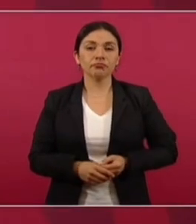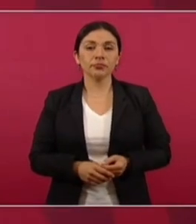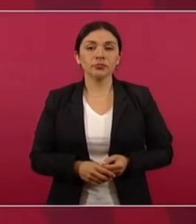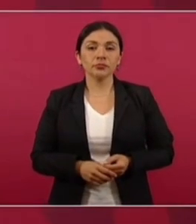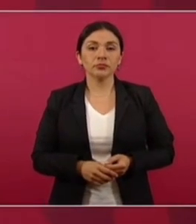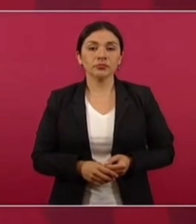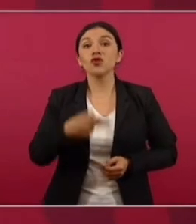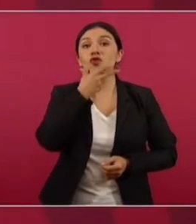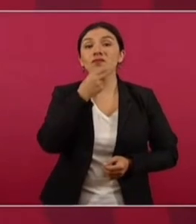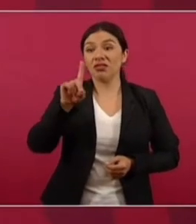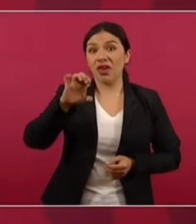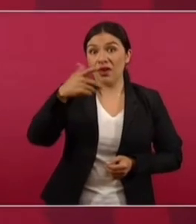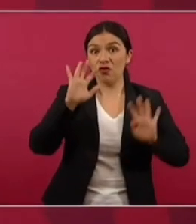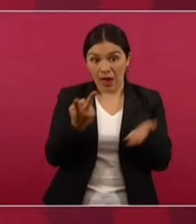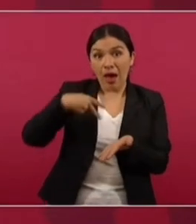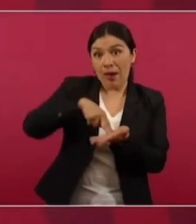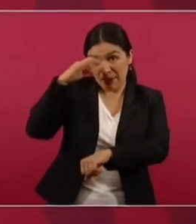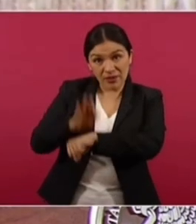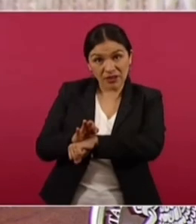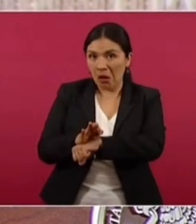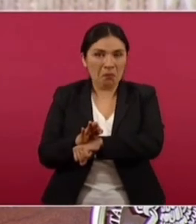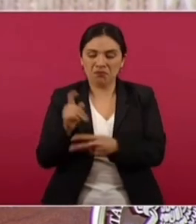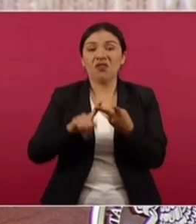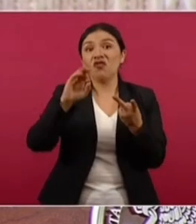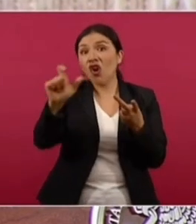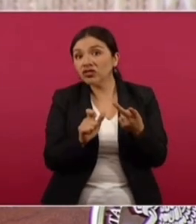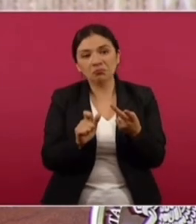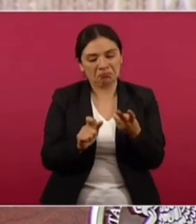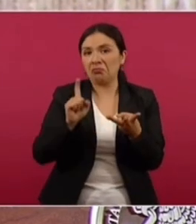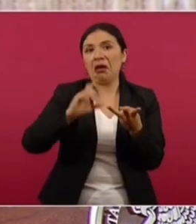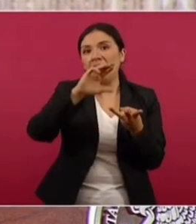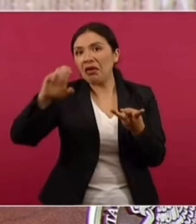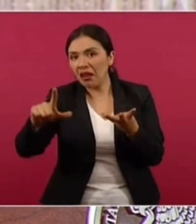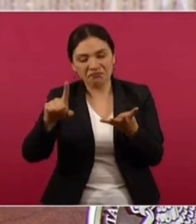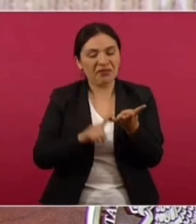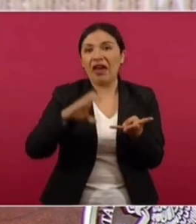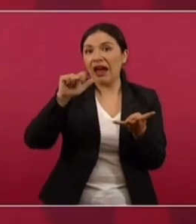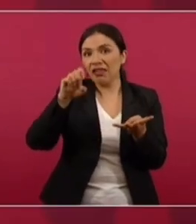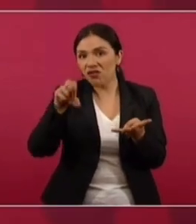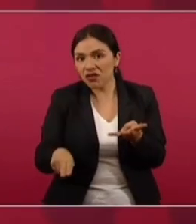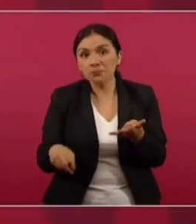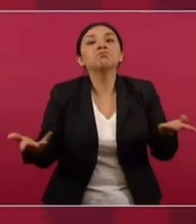¿No ha salido Diego a defenderlo? ¿Fox? ¿Kril? ¿Calderón?